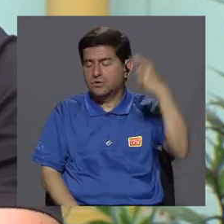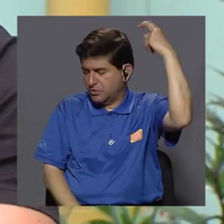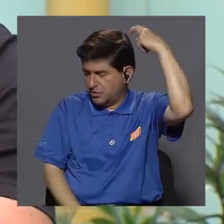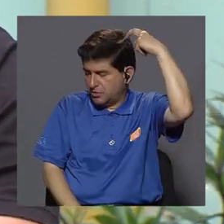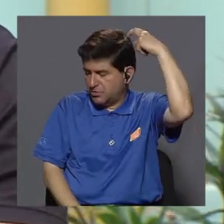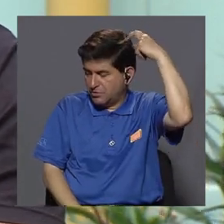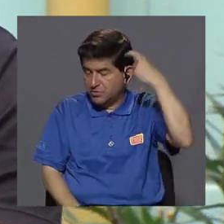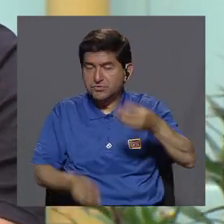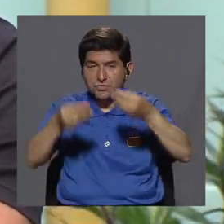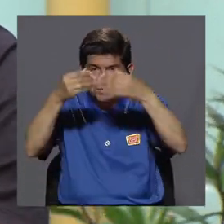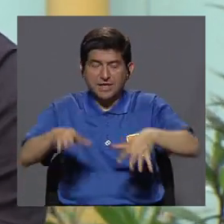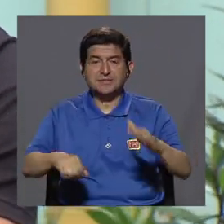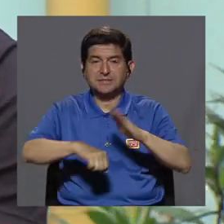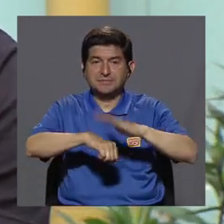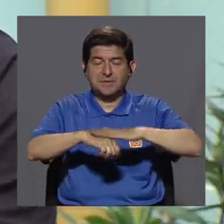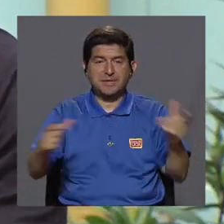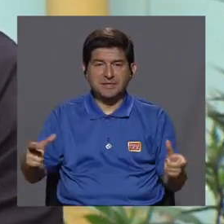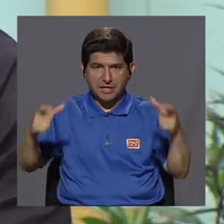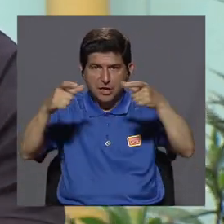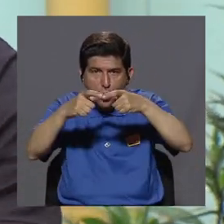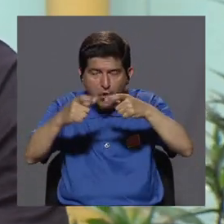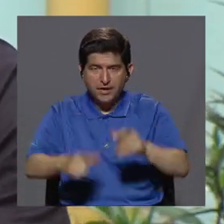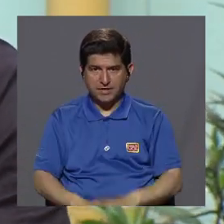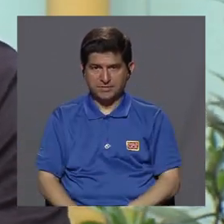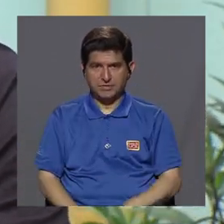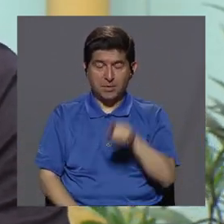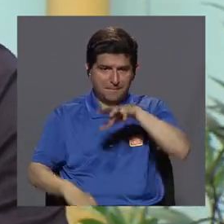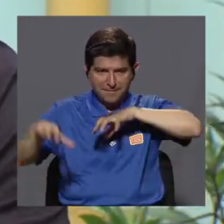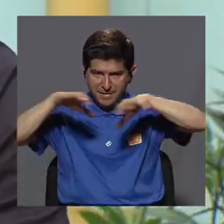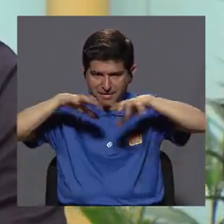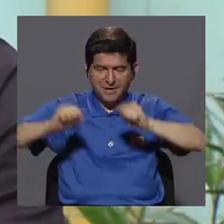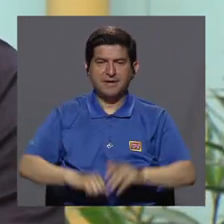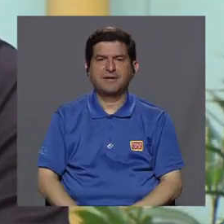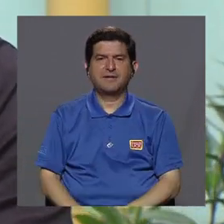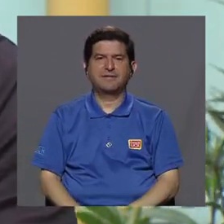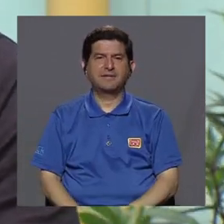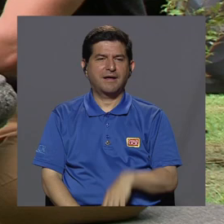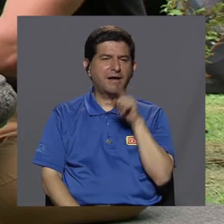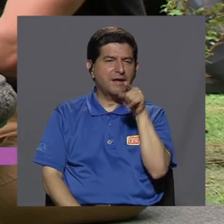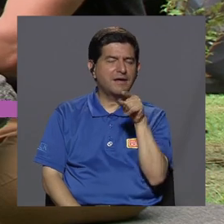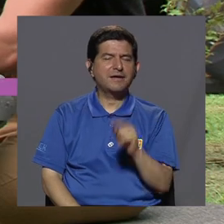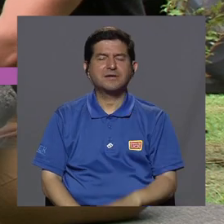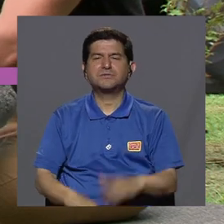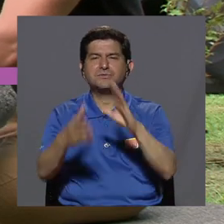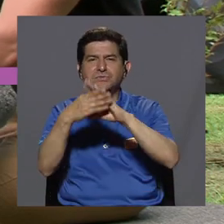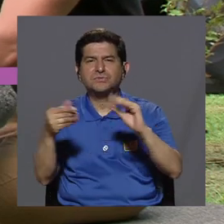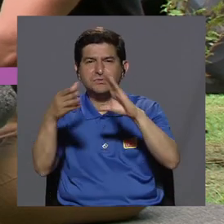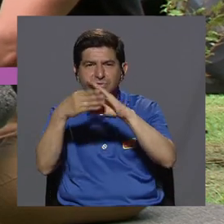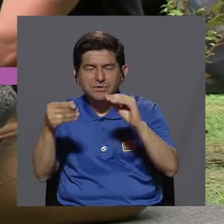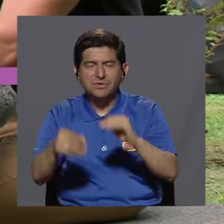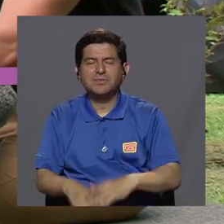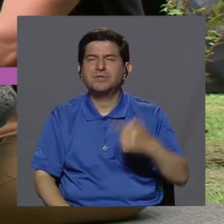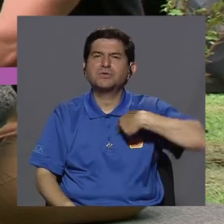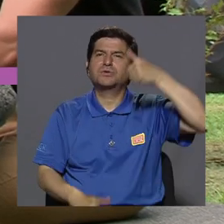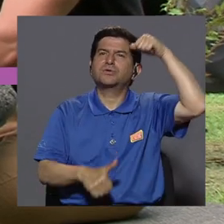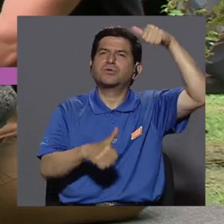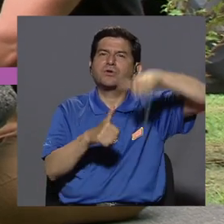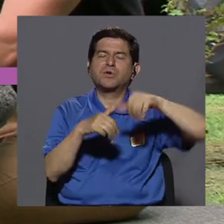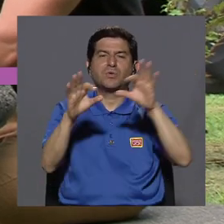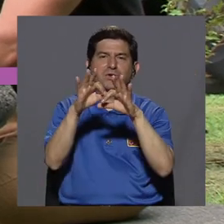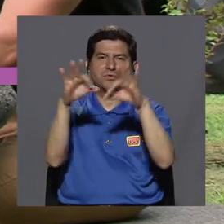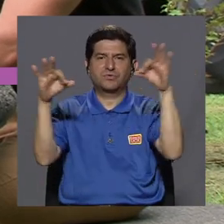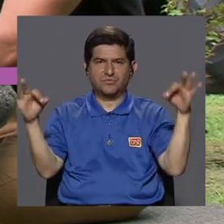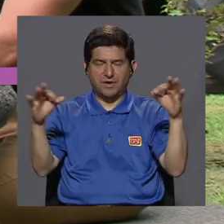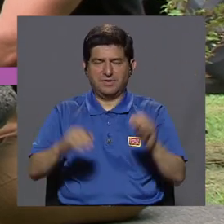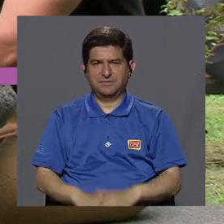neuronas que son las que nos permiten hacer las conexiones, verdad, para nosotros hacer esas actividades. Ay, perdón, ahí es donde, eso que usted está comentando me recuerda a la